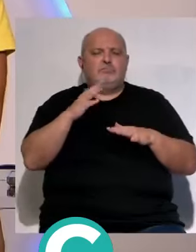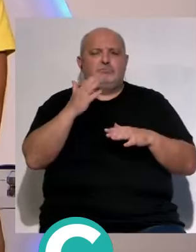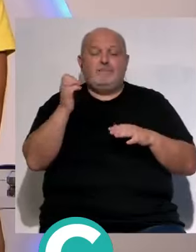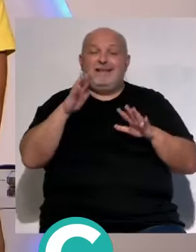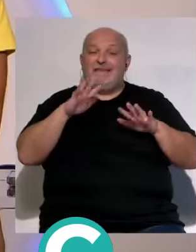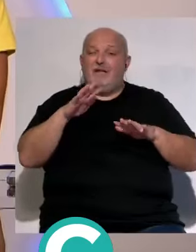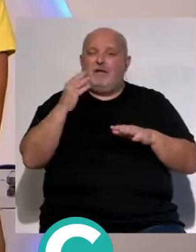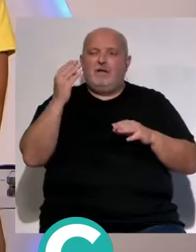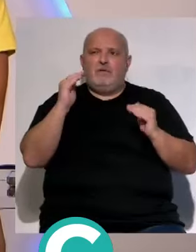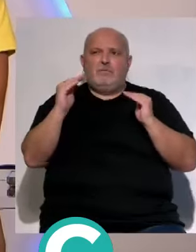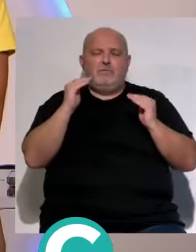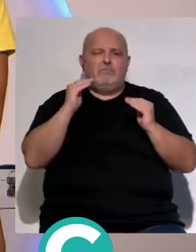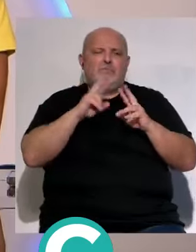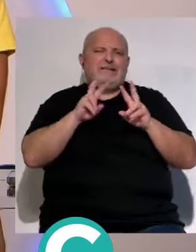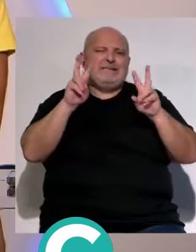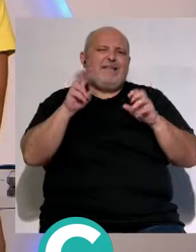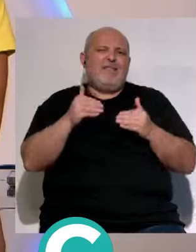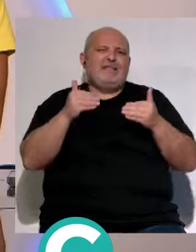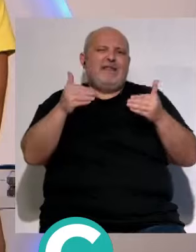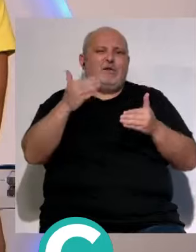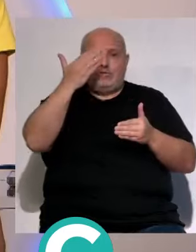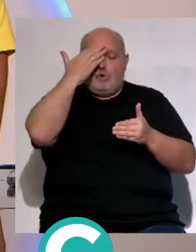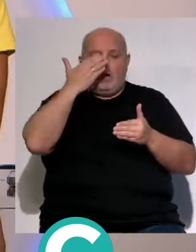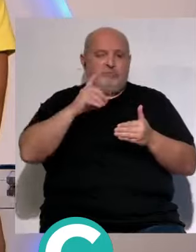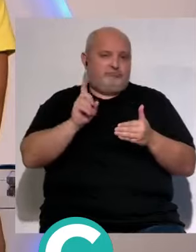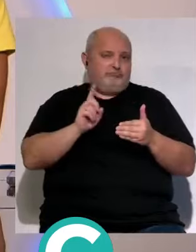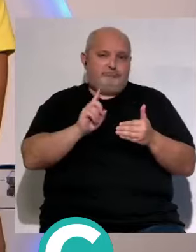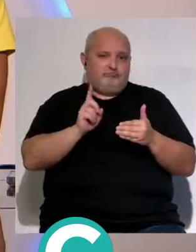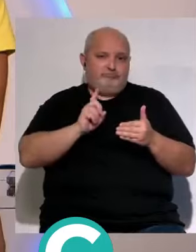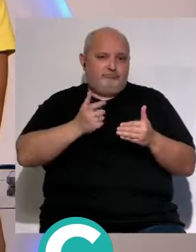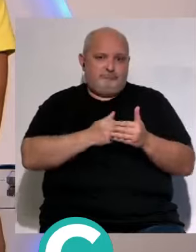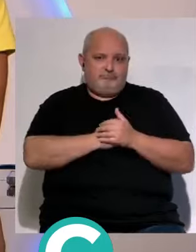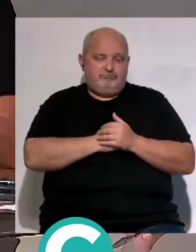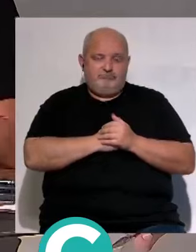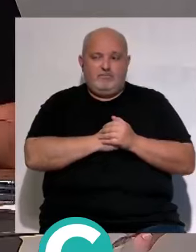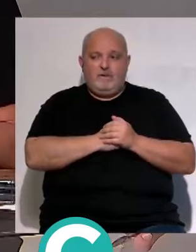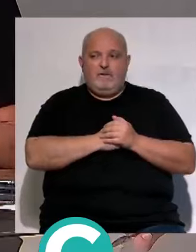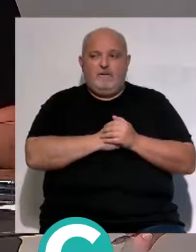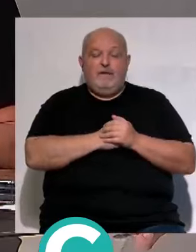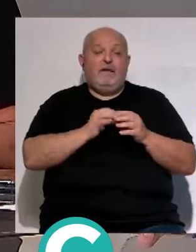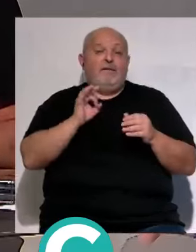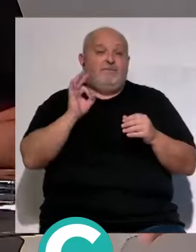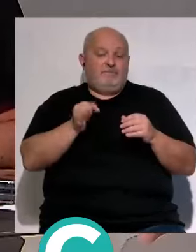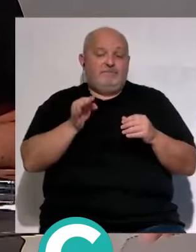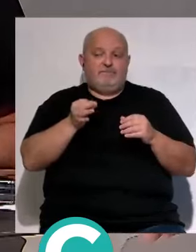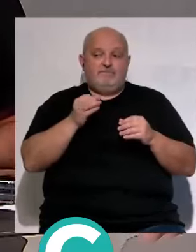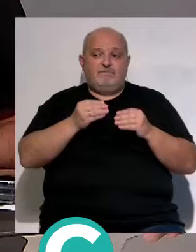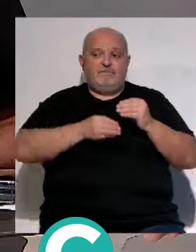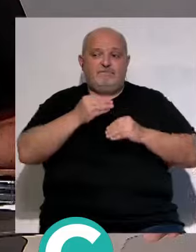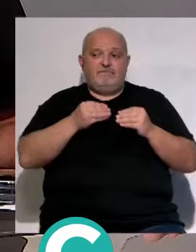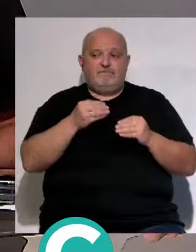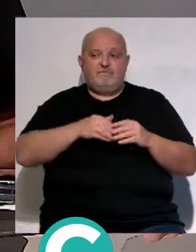estaba llamado a priori a ser delantero titular no no pero es verdad que los falla